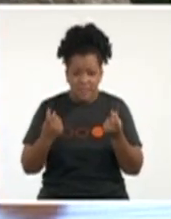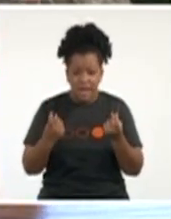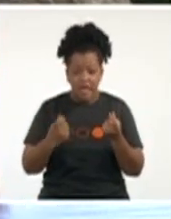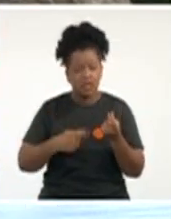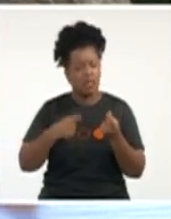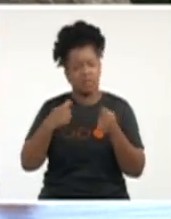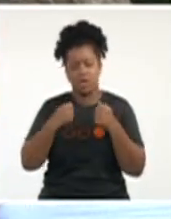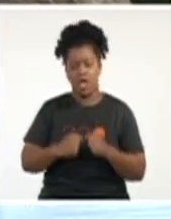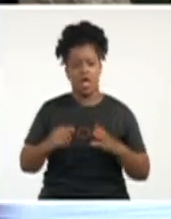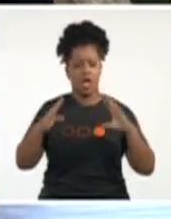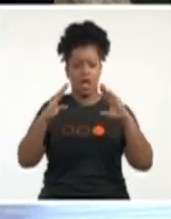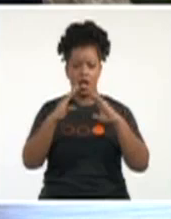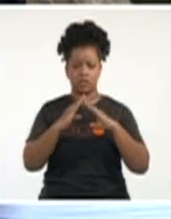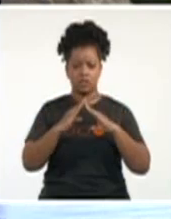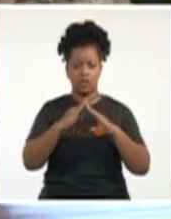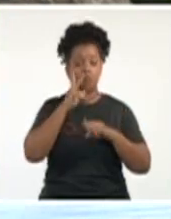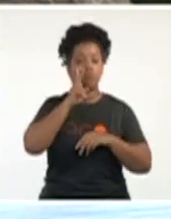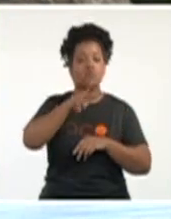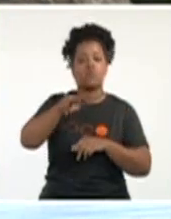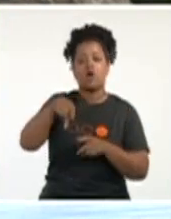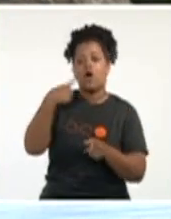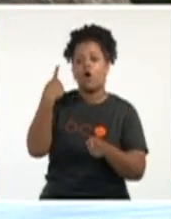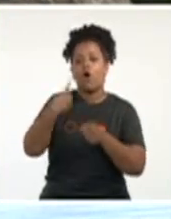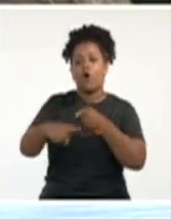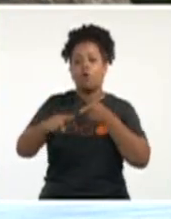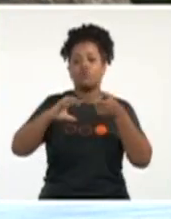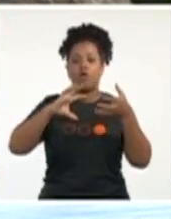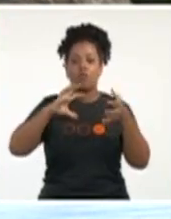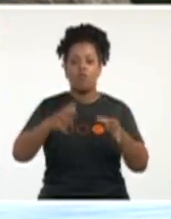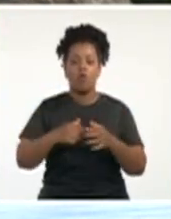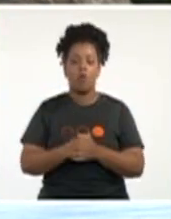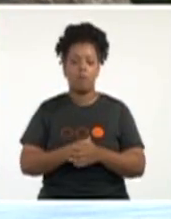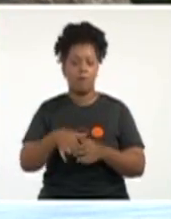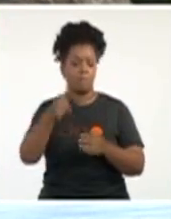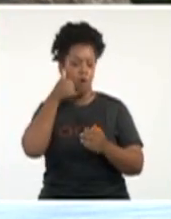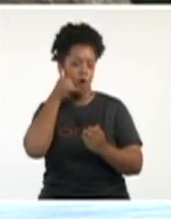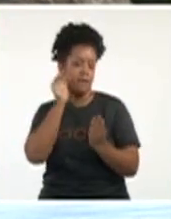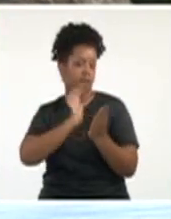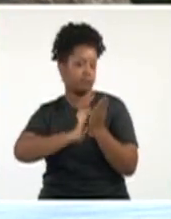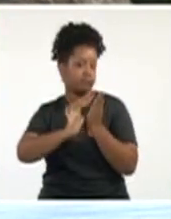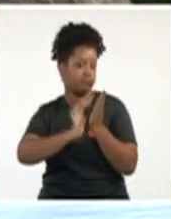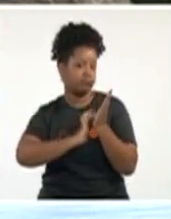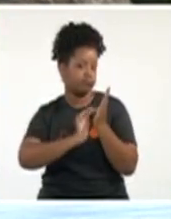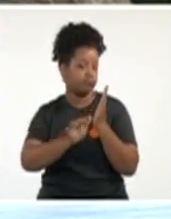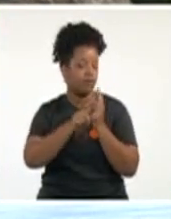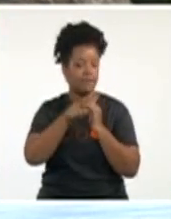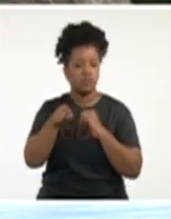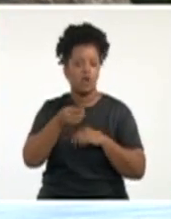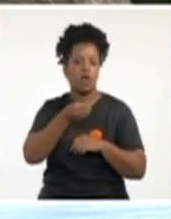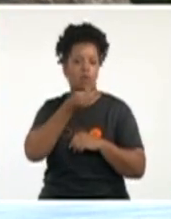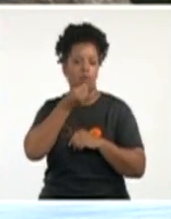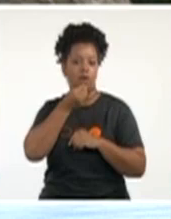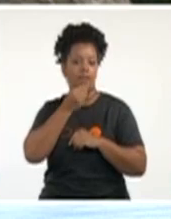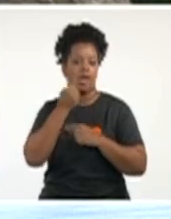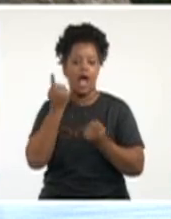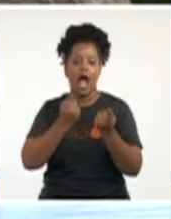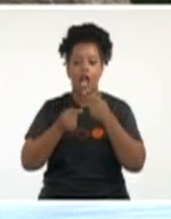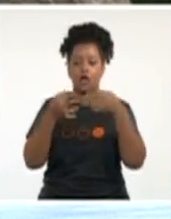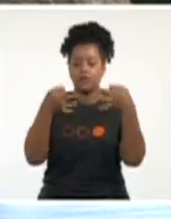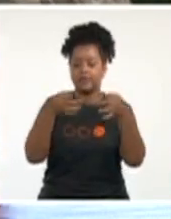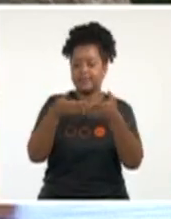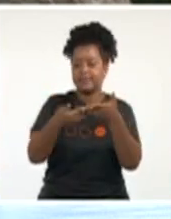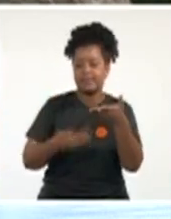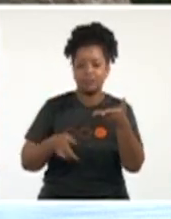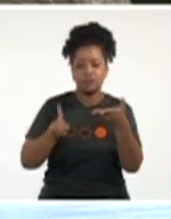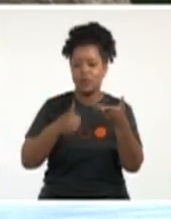hemos dicho, buscar mecanismos, utilizando la informatización, de que la gente pueda hacer un trámite sin la